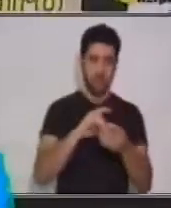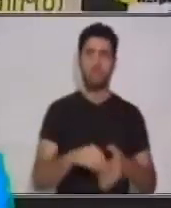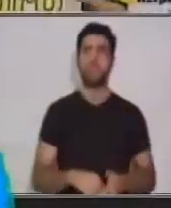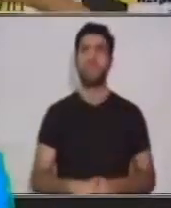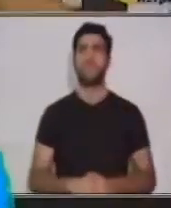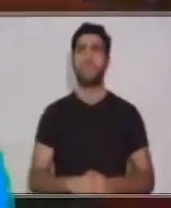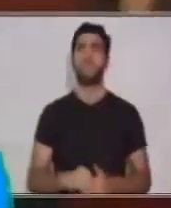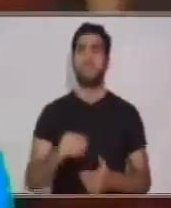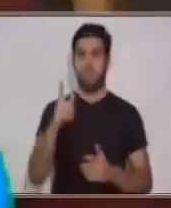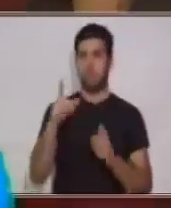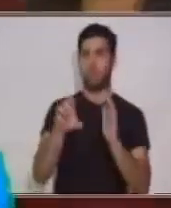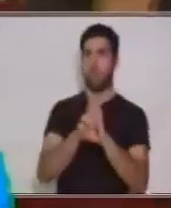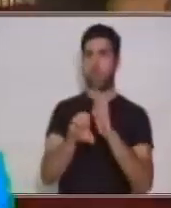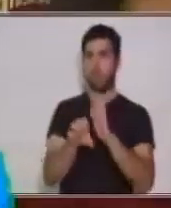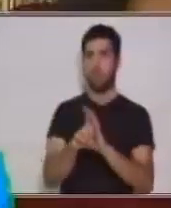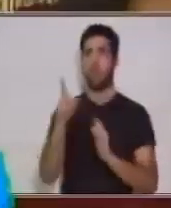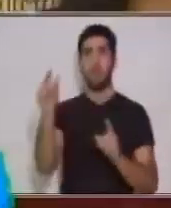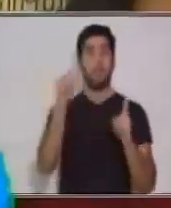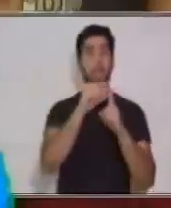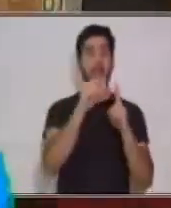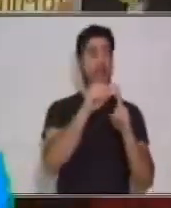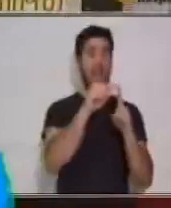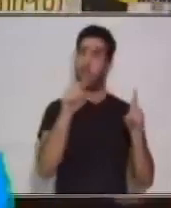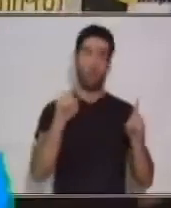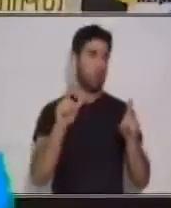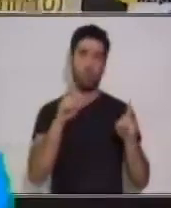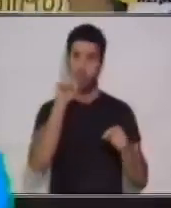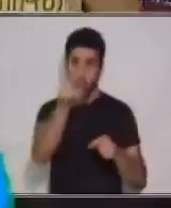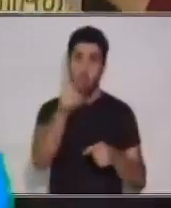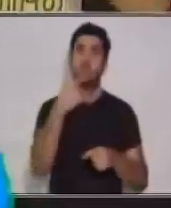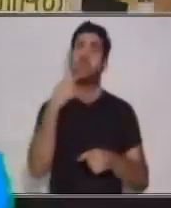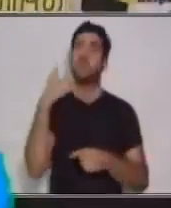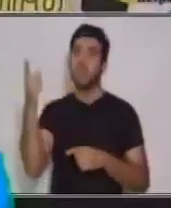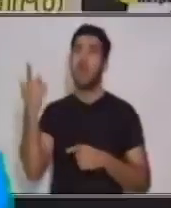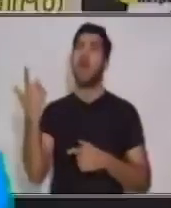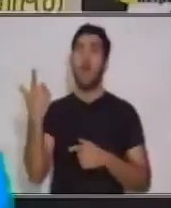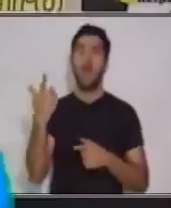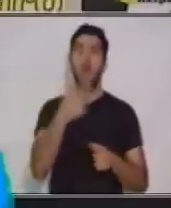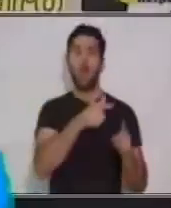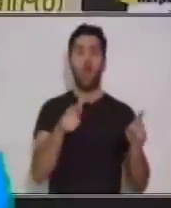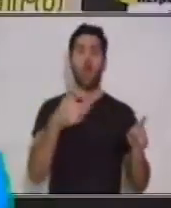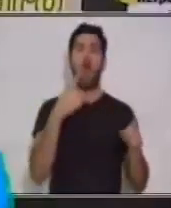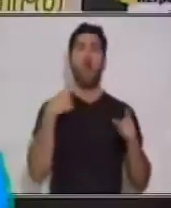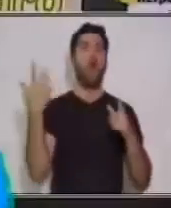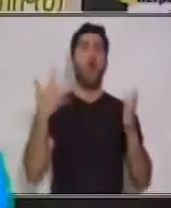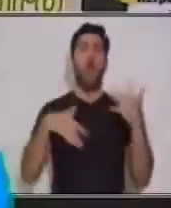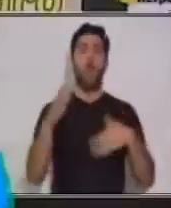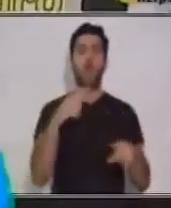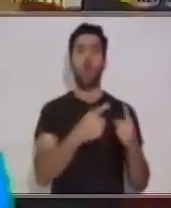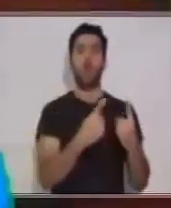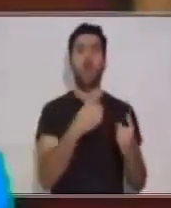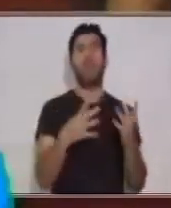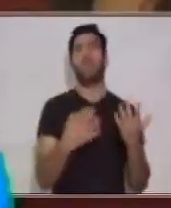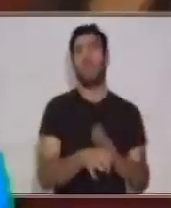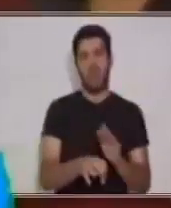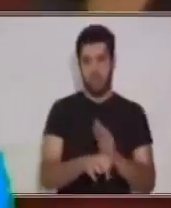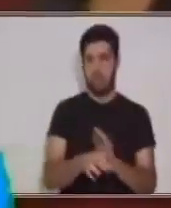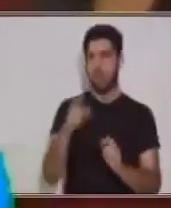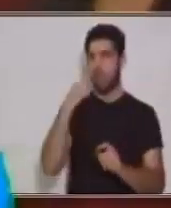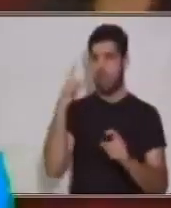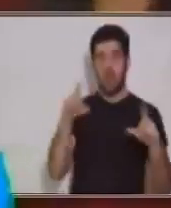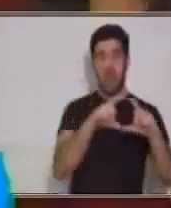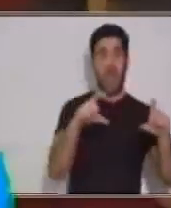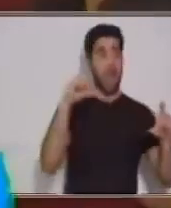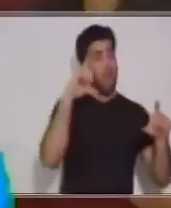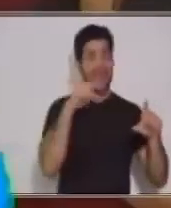Solo que en lugar de decirme la palabra, tienes que decir el nombre del color que está ahí. Por ejemplo, yo acá no voy a